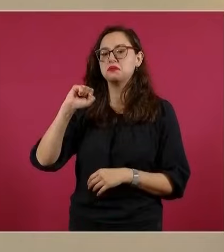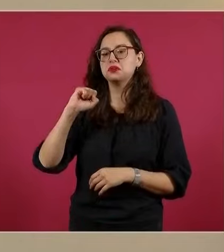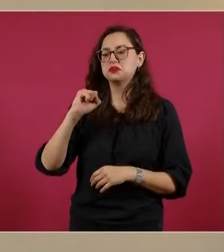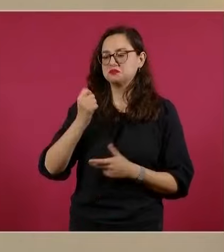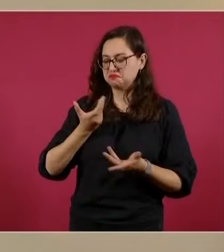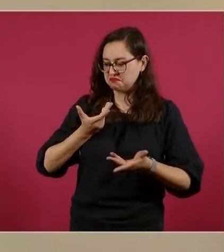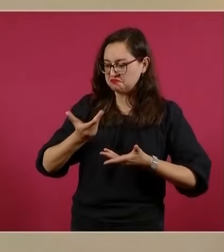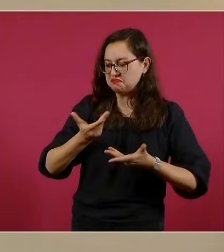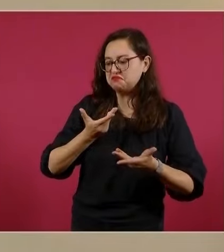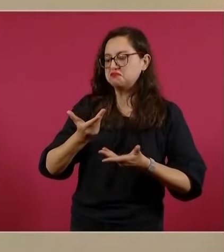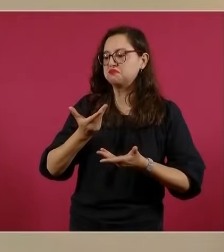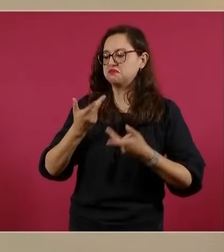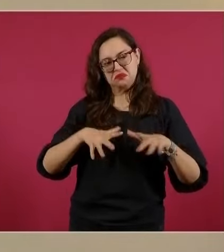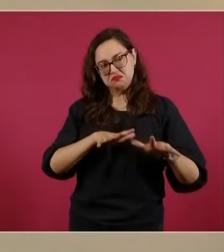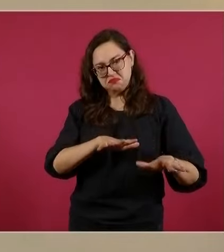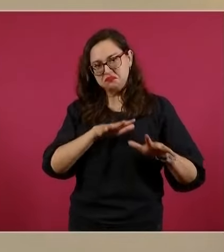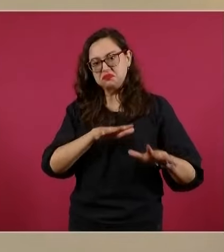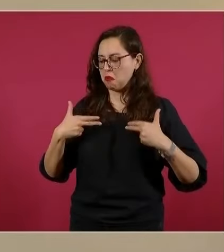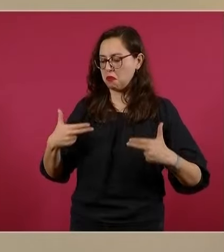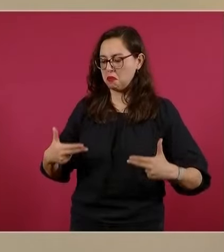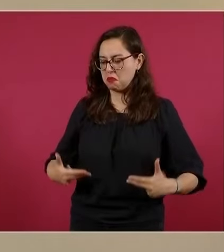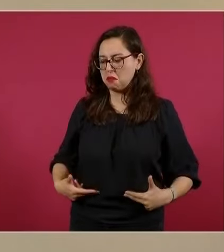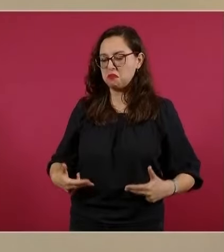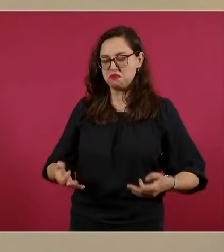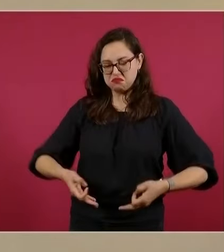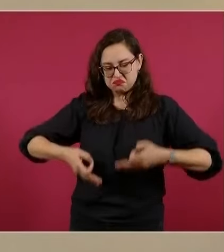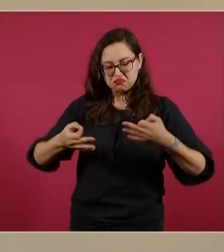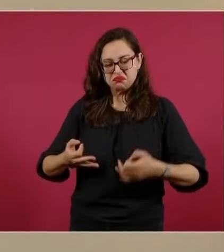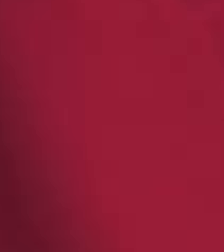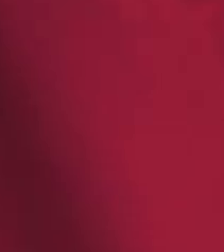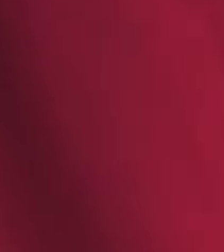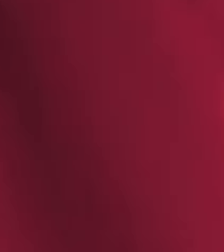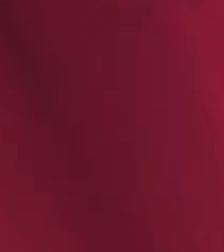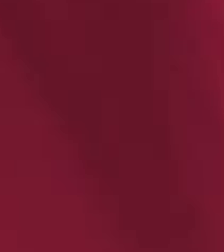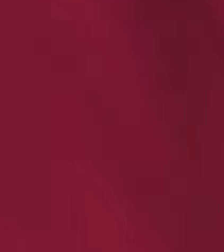negociantes, grandes personas y seres honorables.